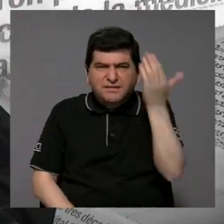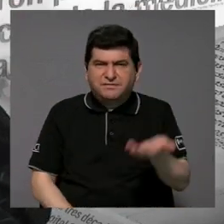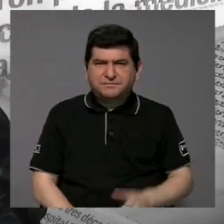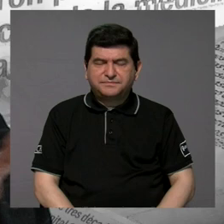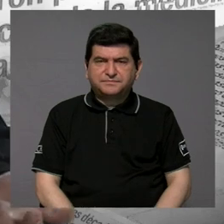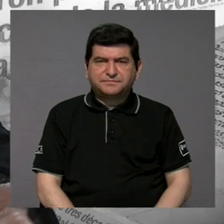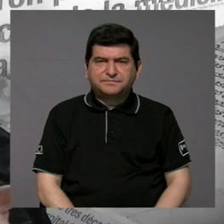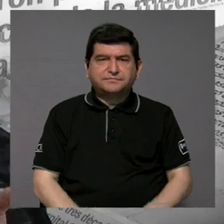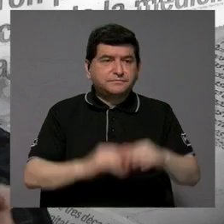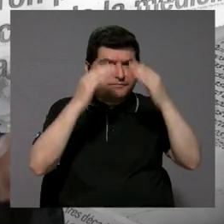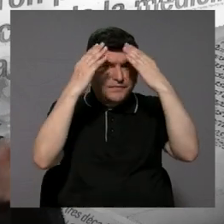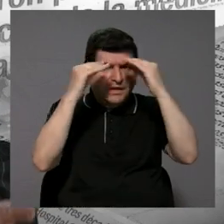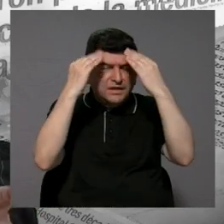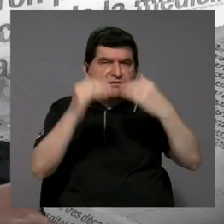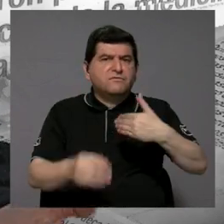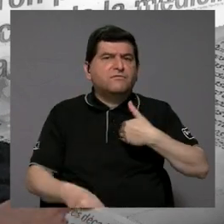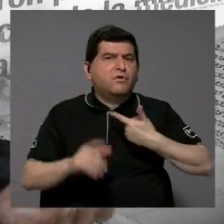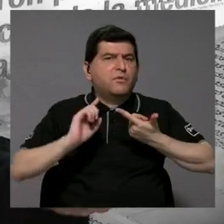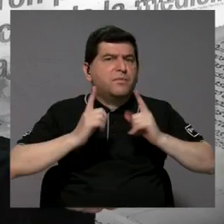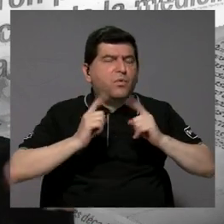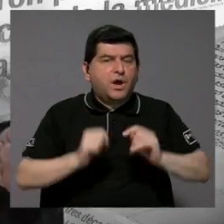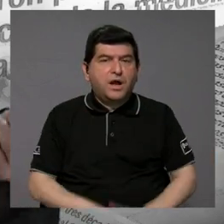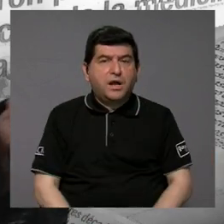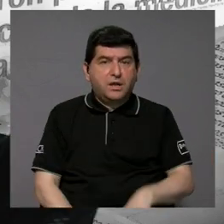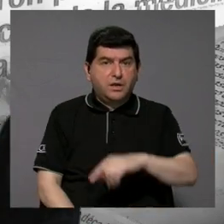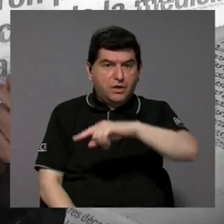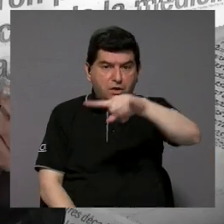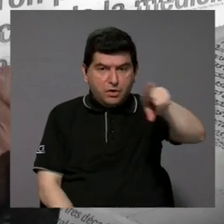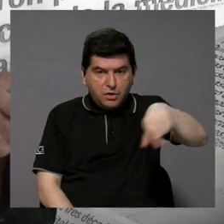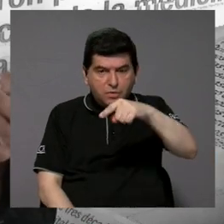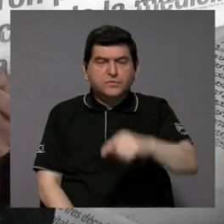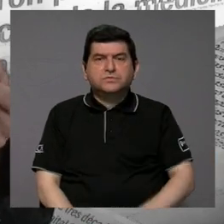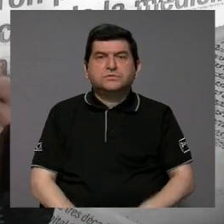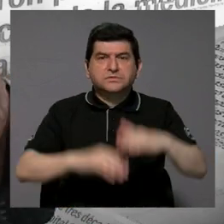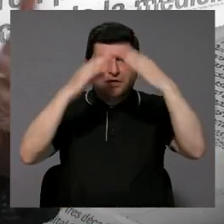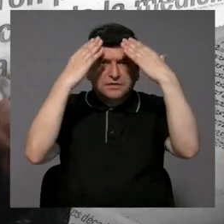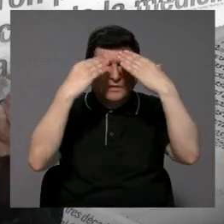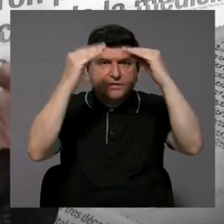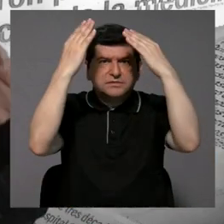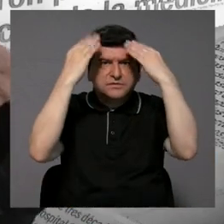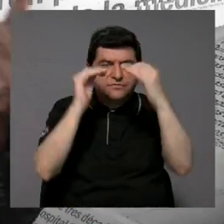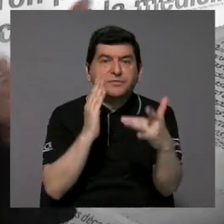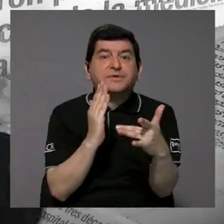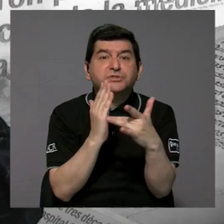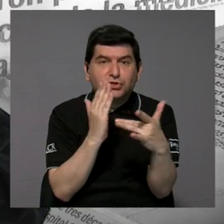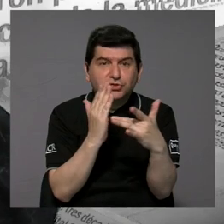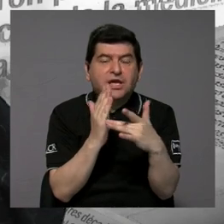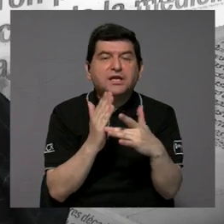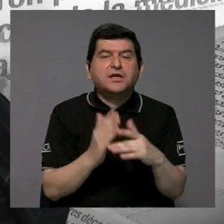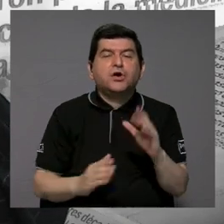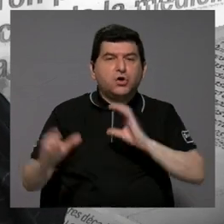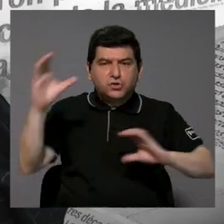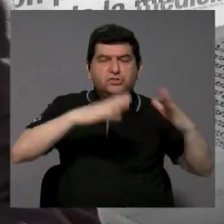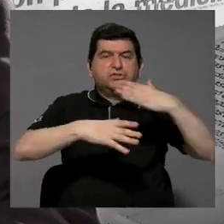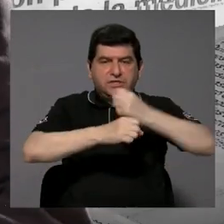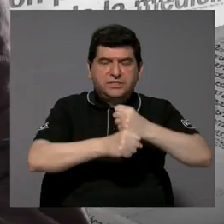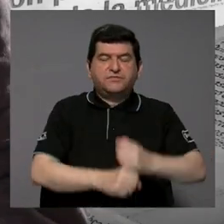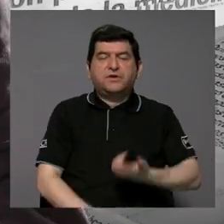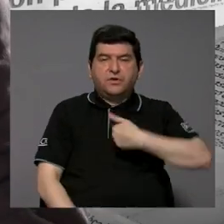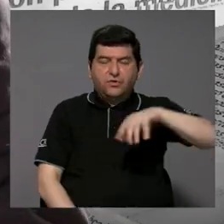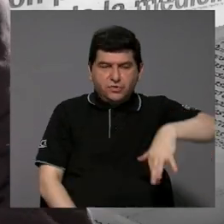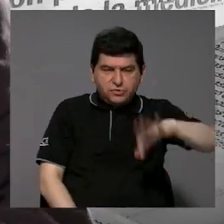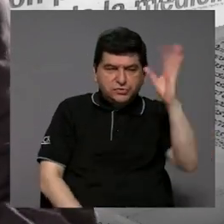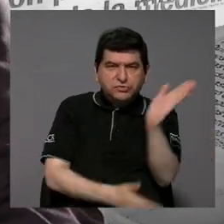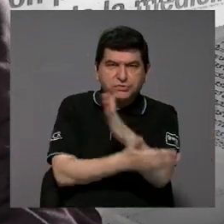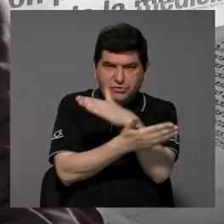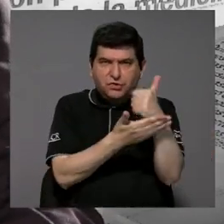¿Qué información tiene? Porque además, ustedes son los que hacen los reportes técnicos, científicos. Sí, nosotros cuando encontramos